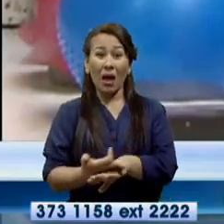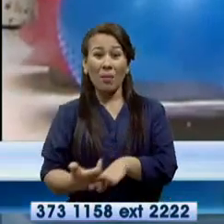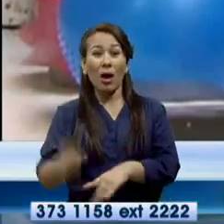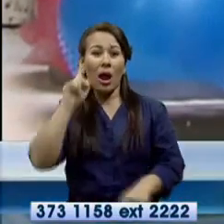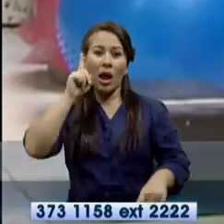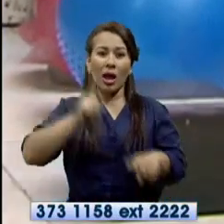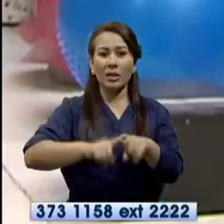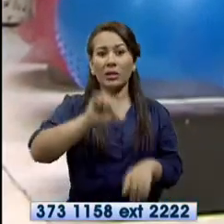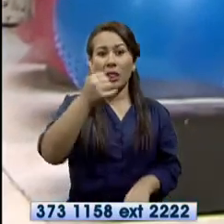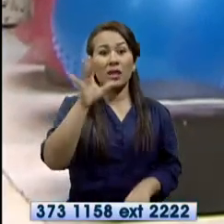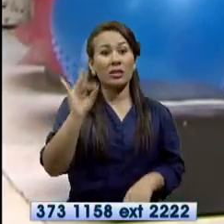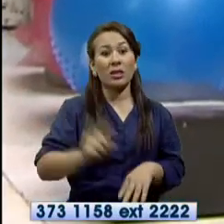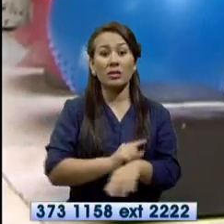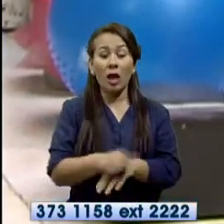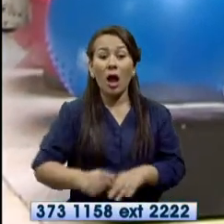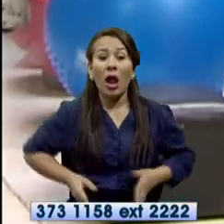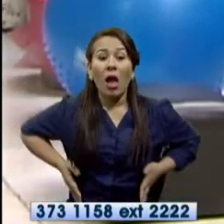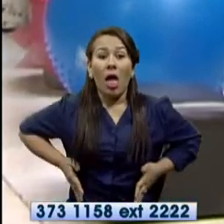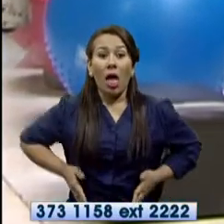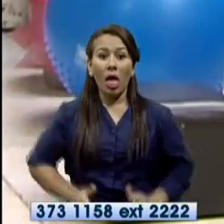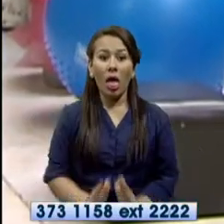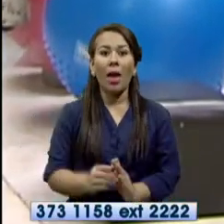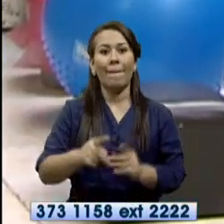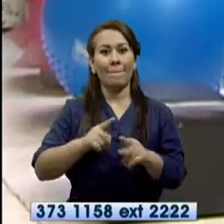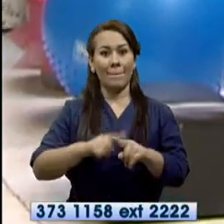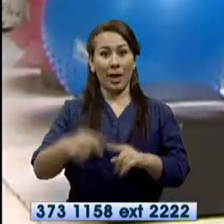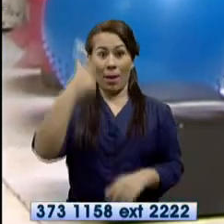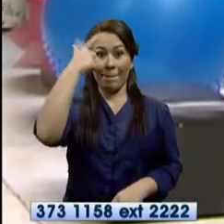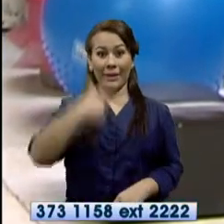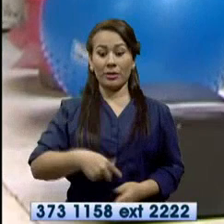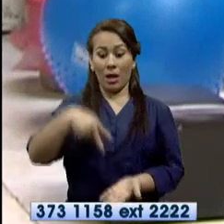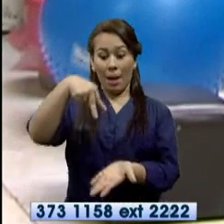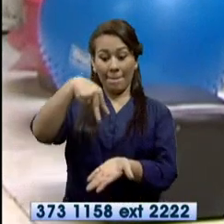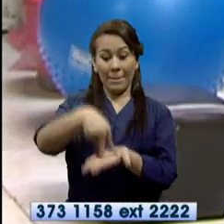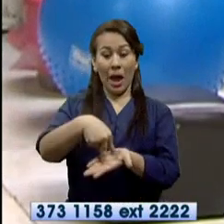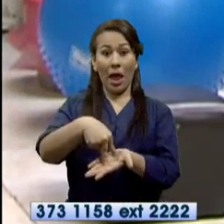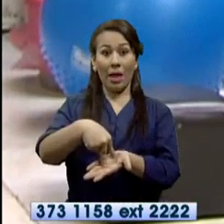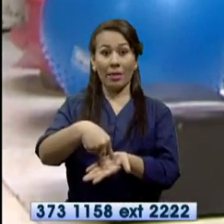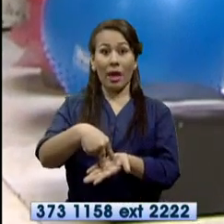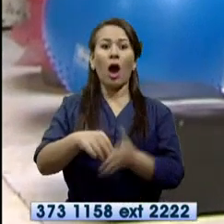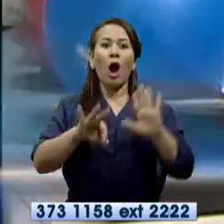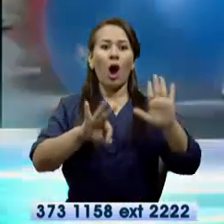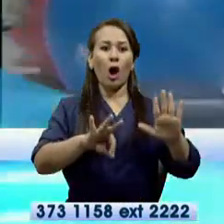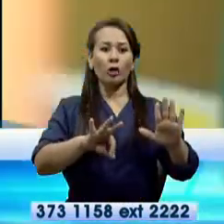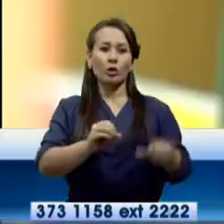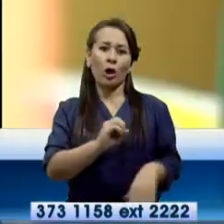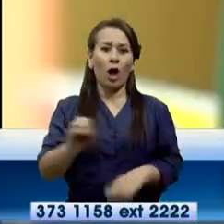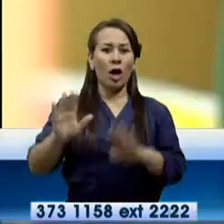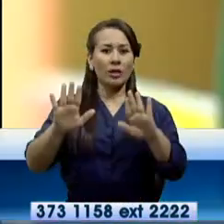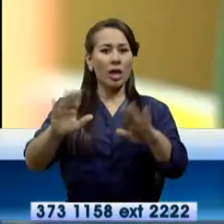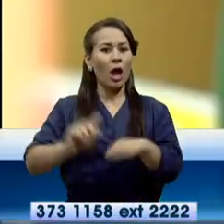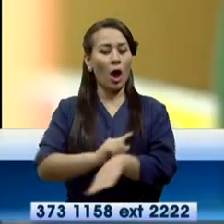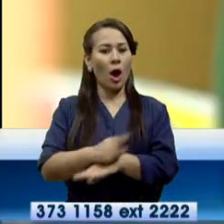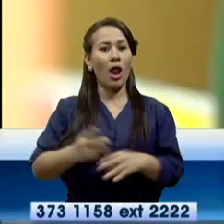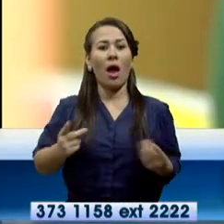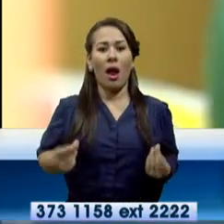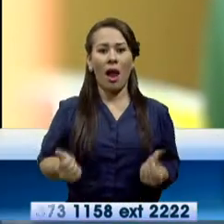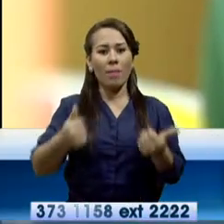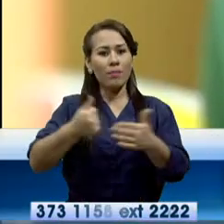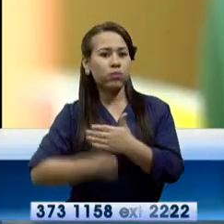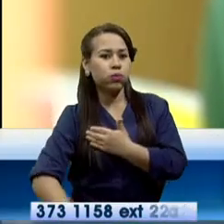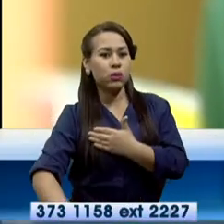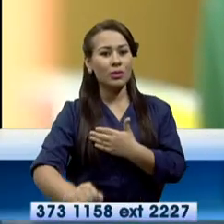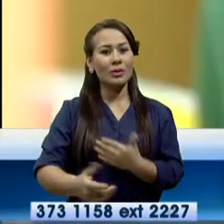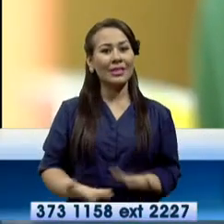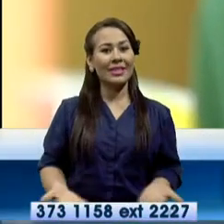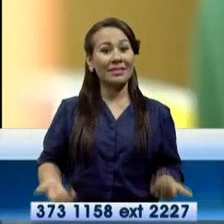horas su trabajo de parto. En cambio aquí una mujer alrededor de unas 8 o 10 horas puede llevar a cabo nada más su trabajo de